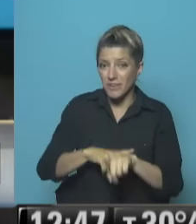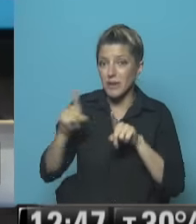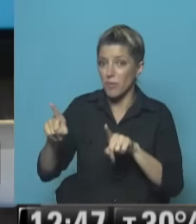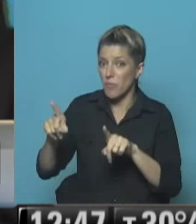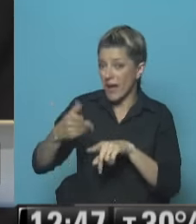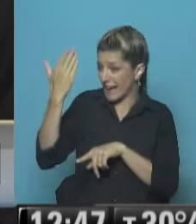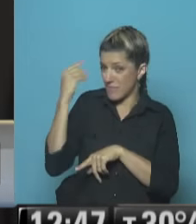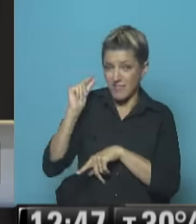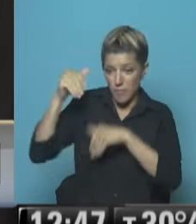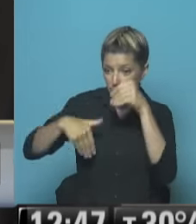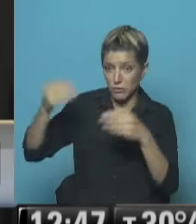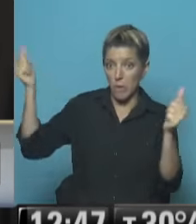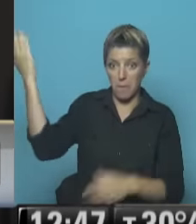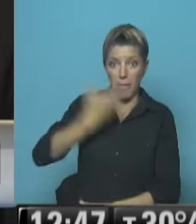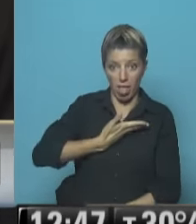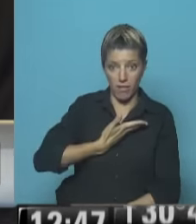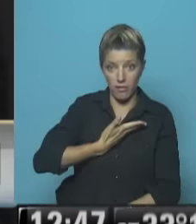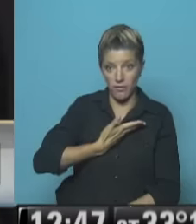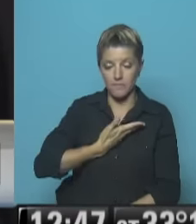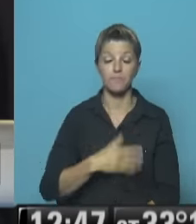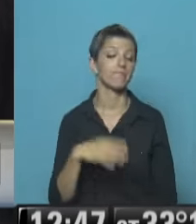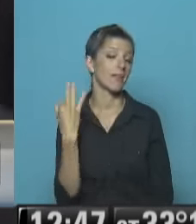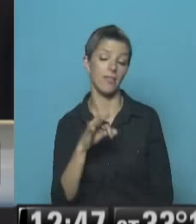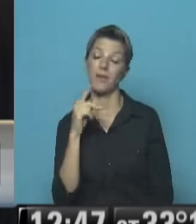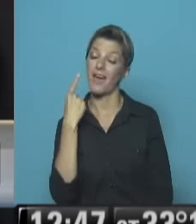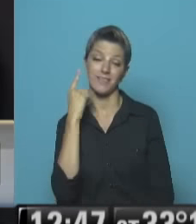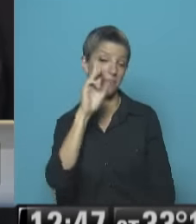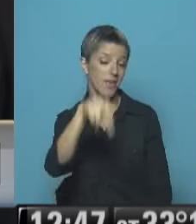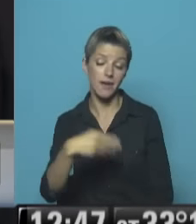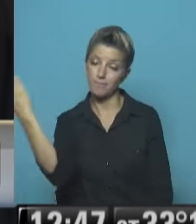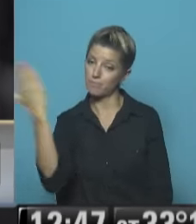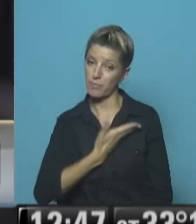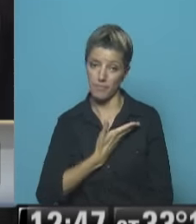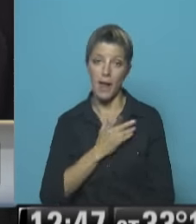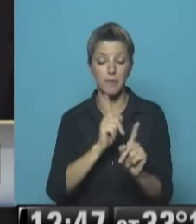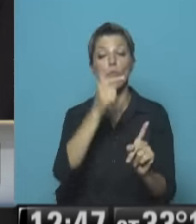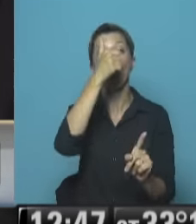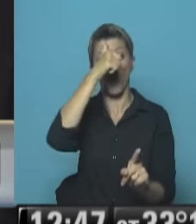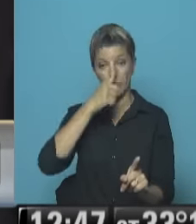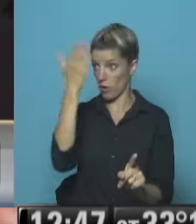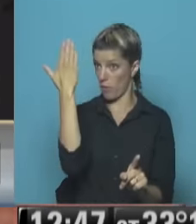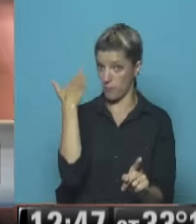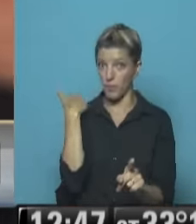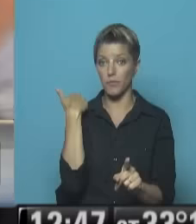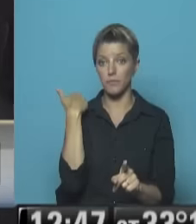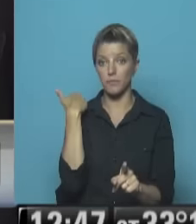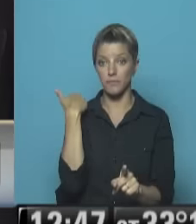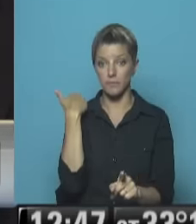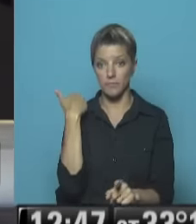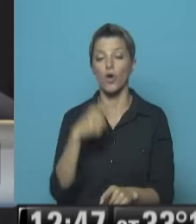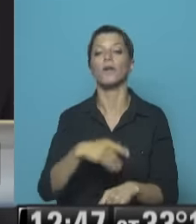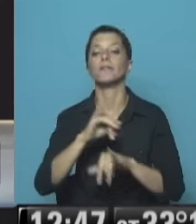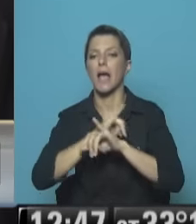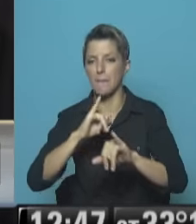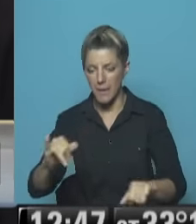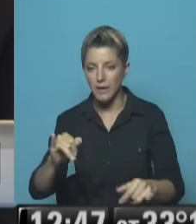En un momento de alza Donde cambias Algunos ministros Hay asumir La derrota Así como la asumió El mismo domingo Diciendo Frente a esta Toda esta campaña